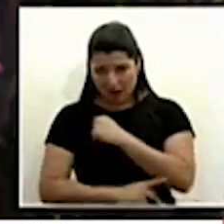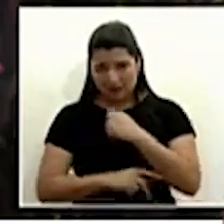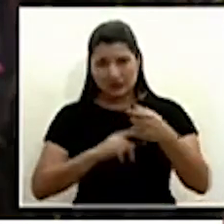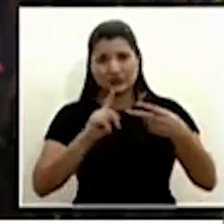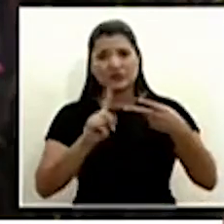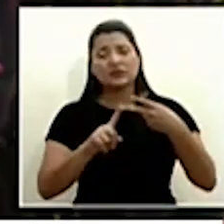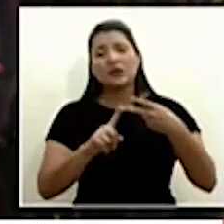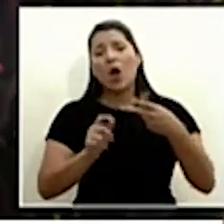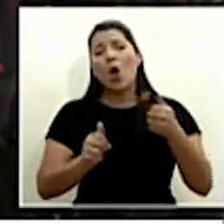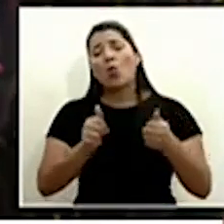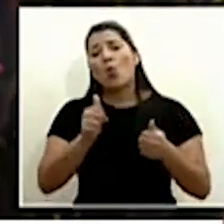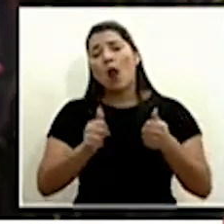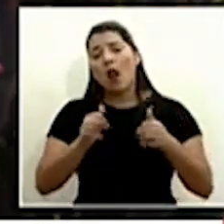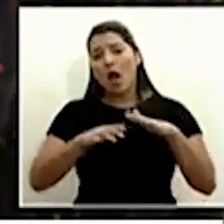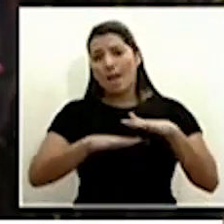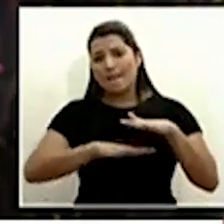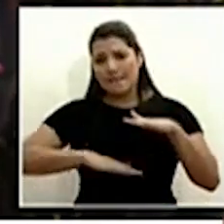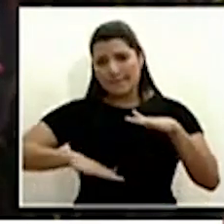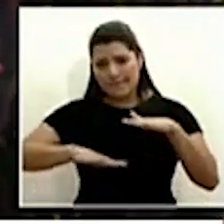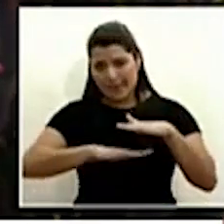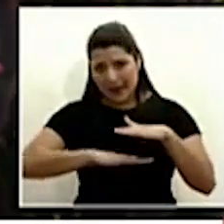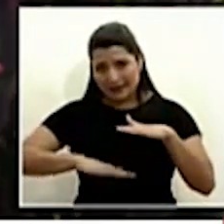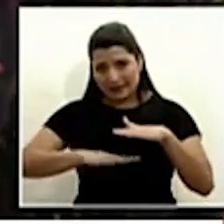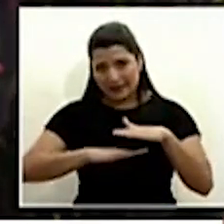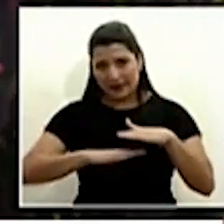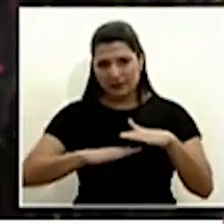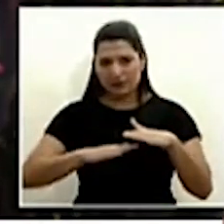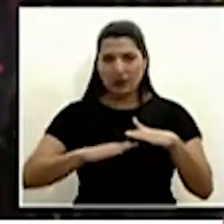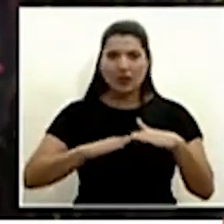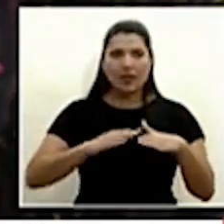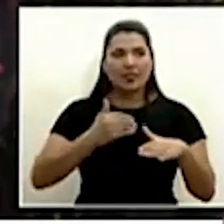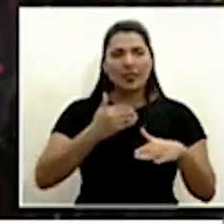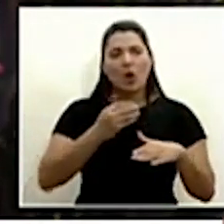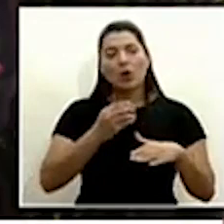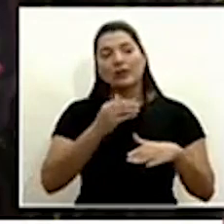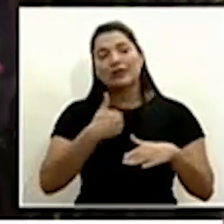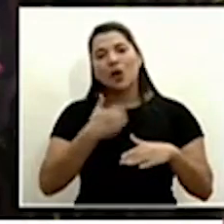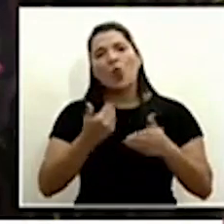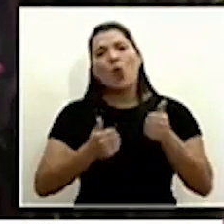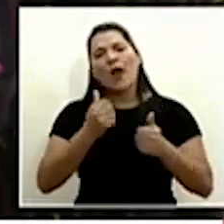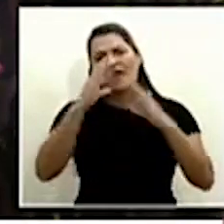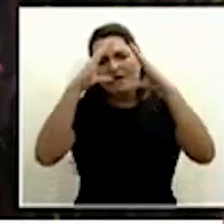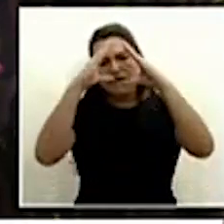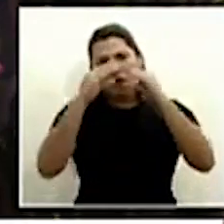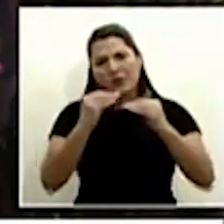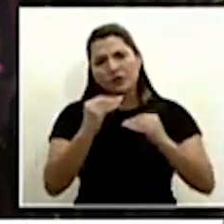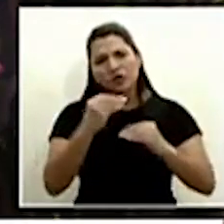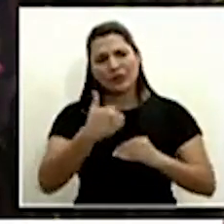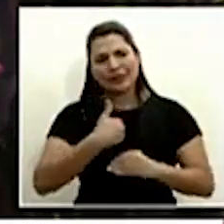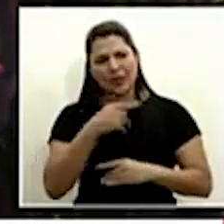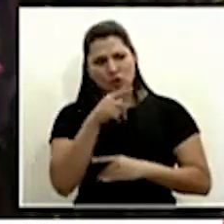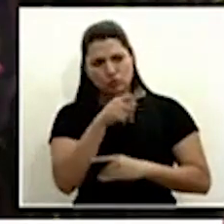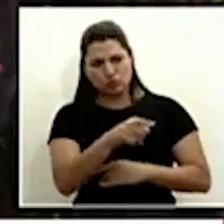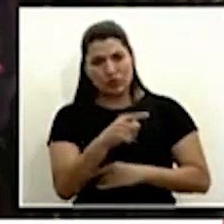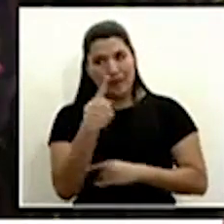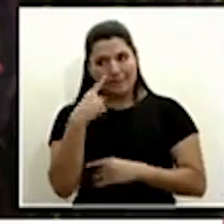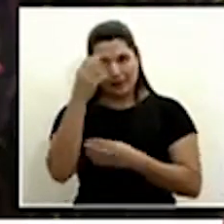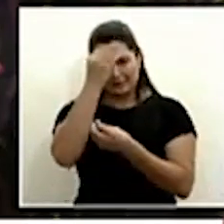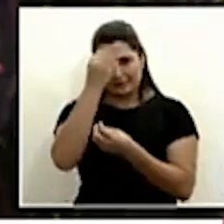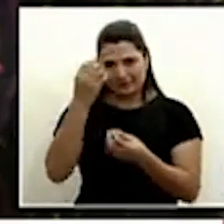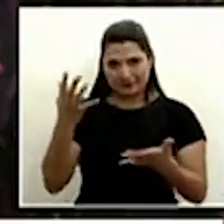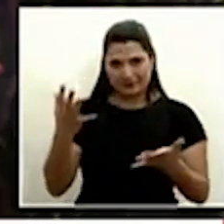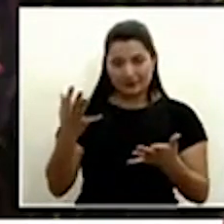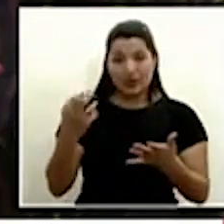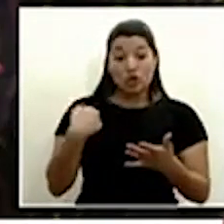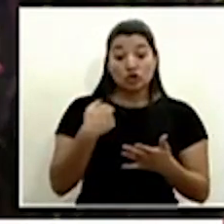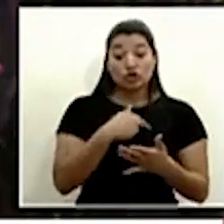fundamentos la advierten en este momento del estado de la pandemia, tras once semanas de